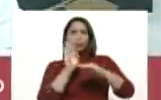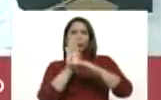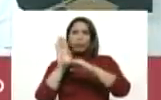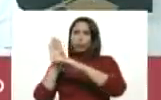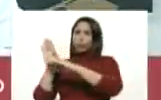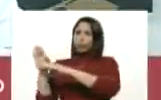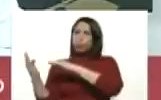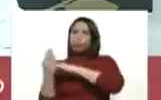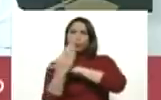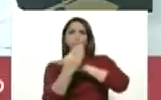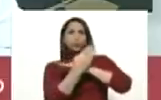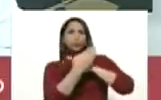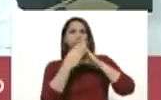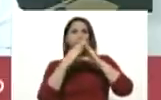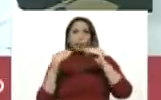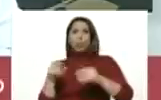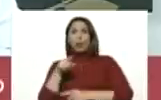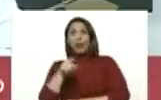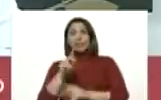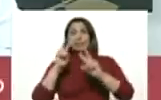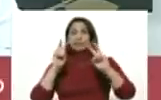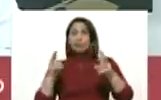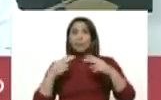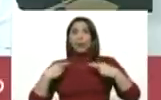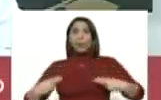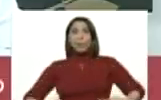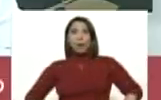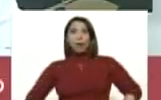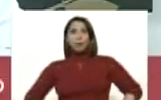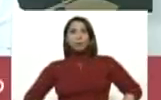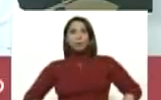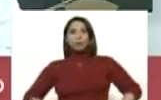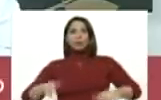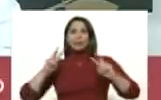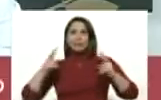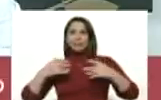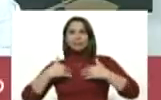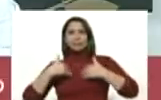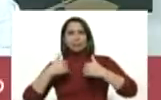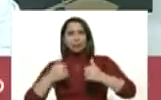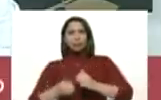cuidamos todos. Esto tiene que ver con un asunto humano. Un asunto de salud.